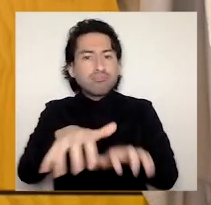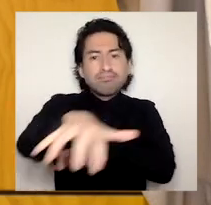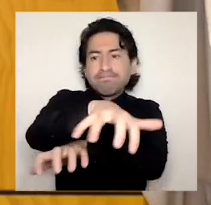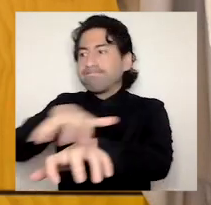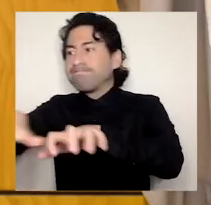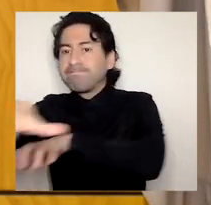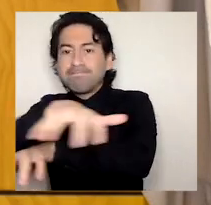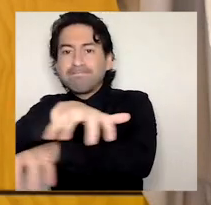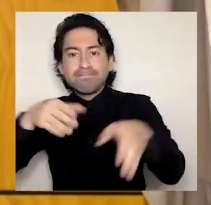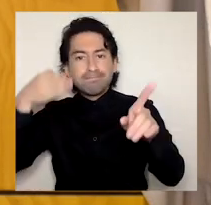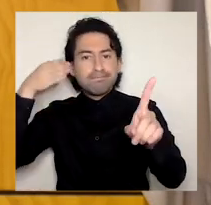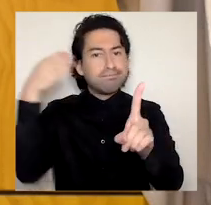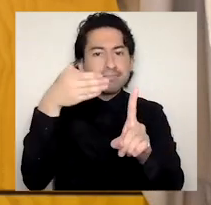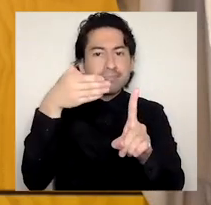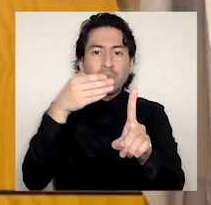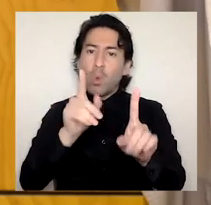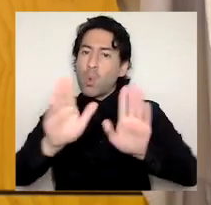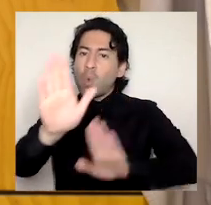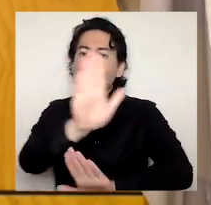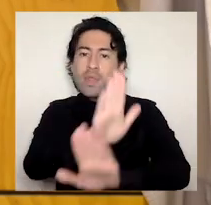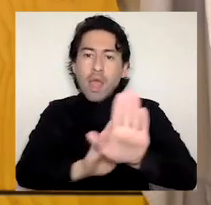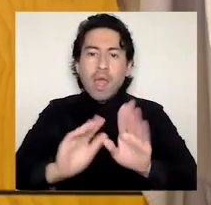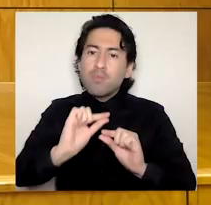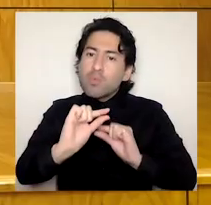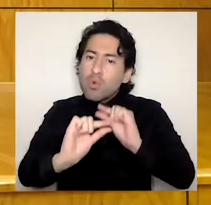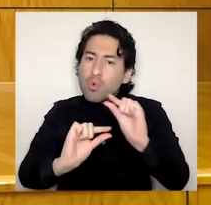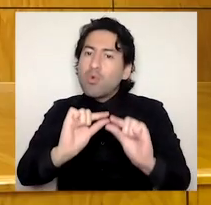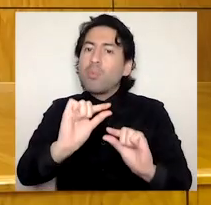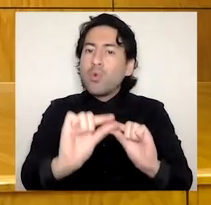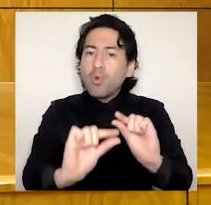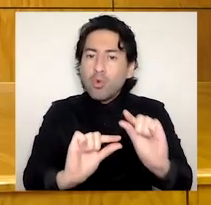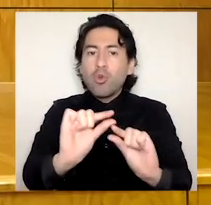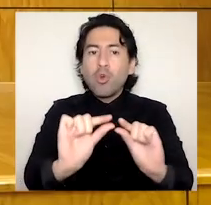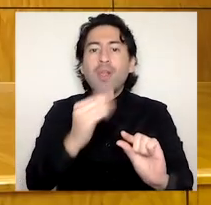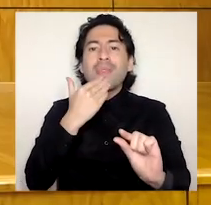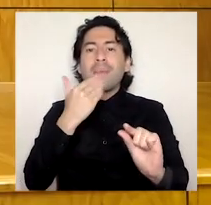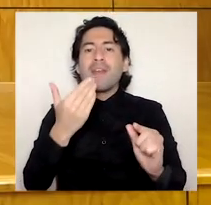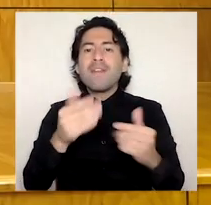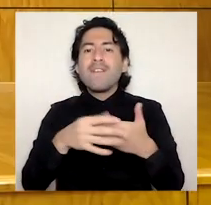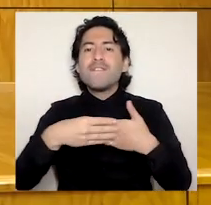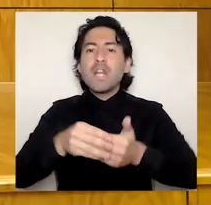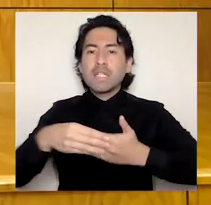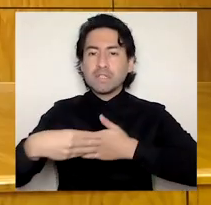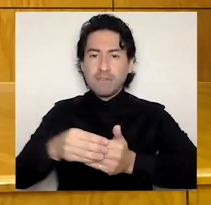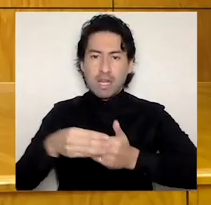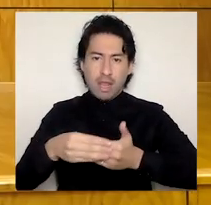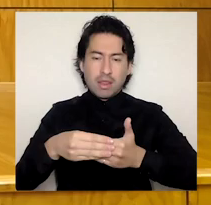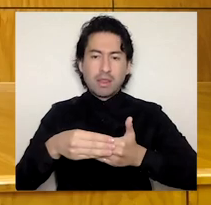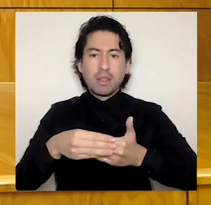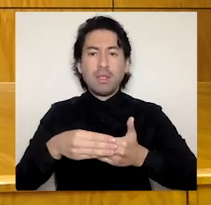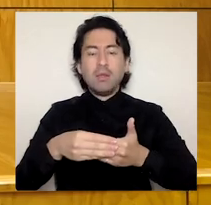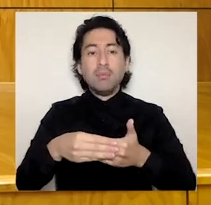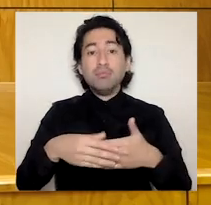gradualidad y sobre todo a la flexibilidad de la gestión, dados los cambiantes e inciertos escenarios